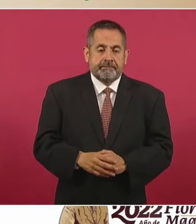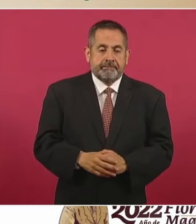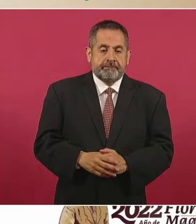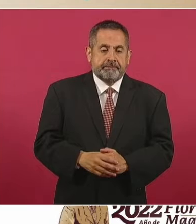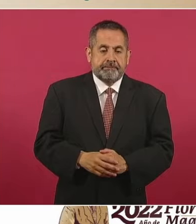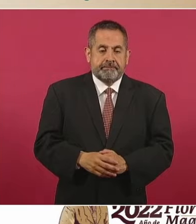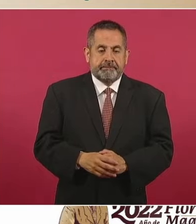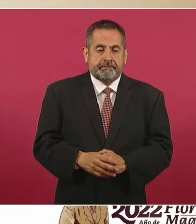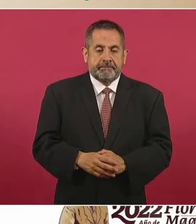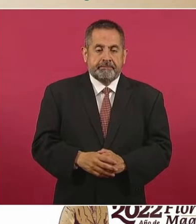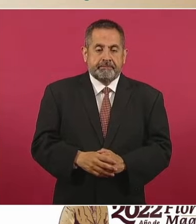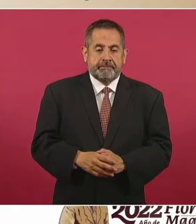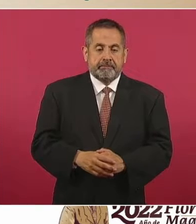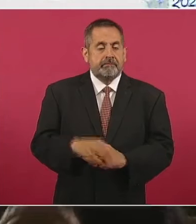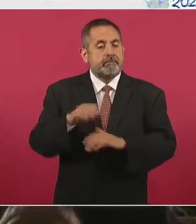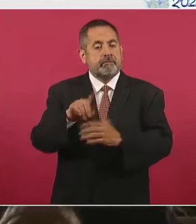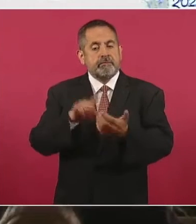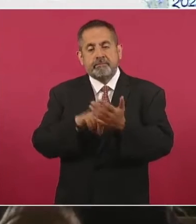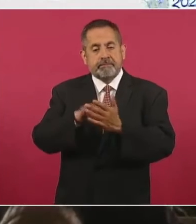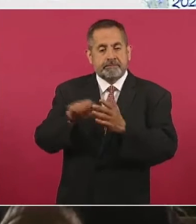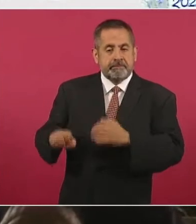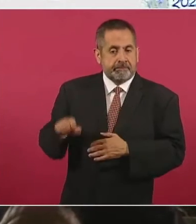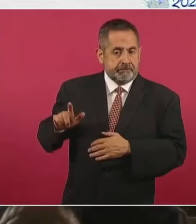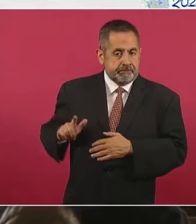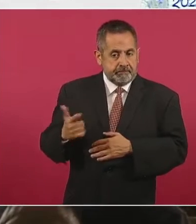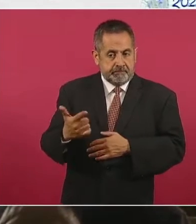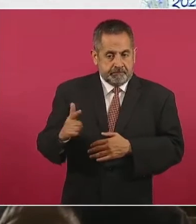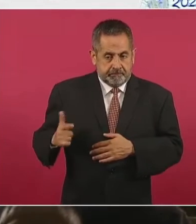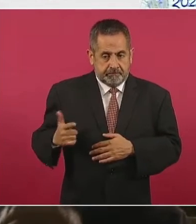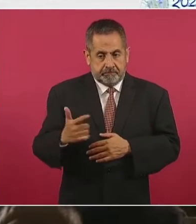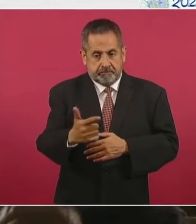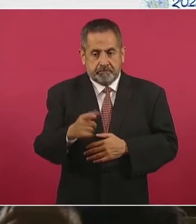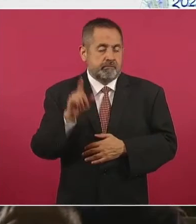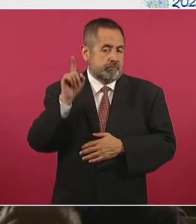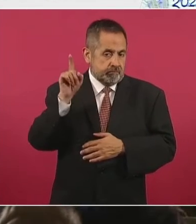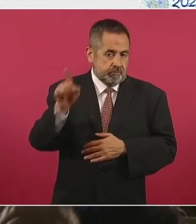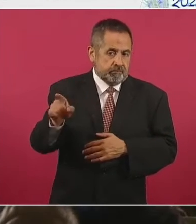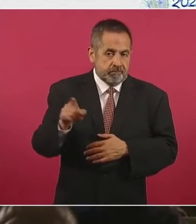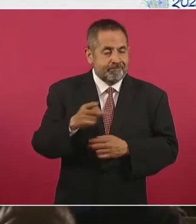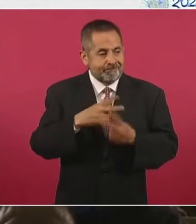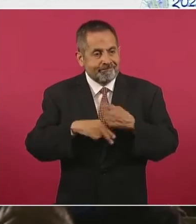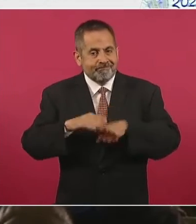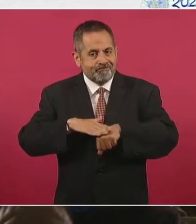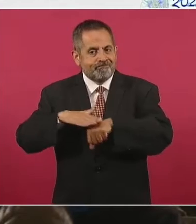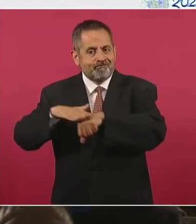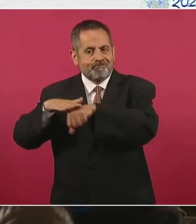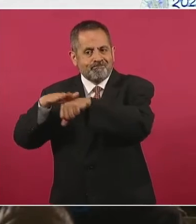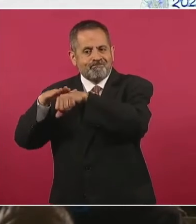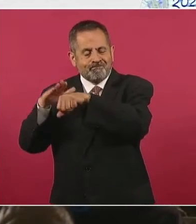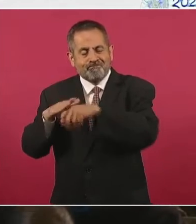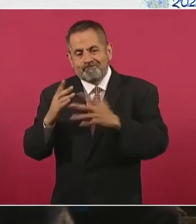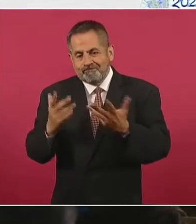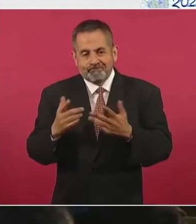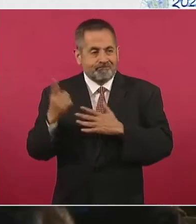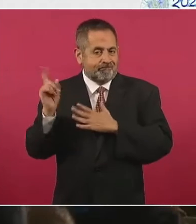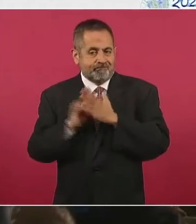En el caso de Guanajuato, hemos ido en incremento en el último mes con un